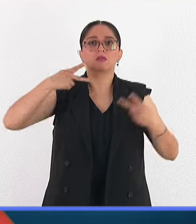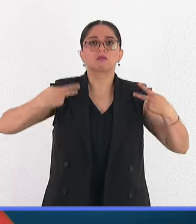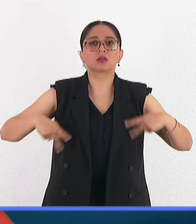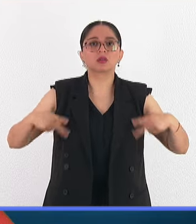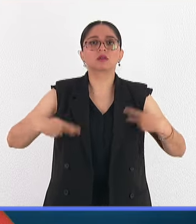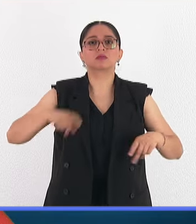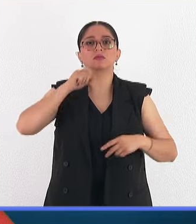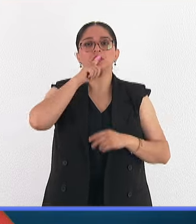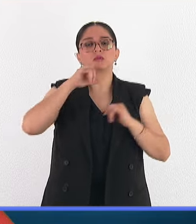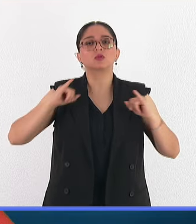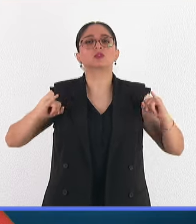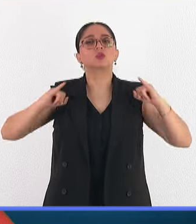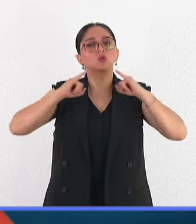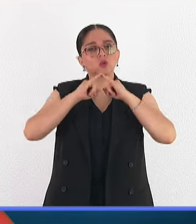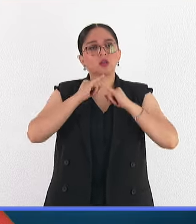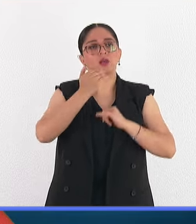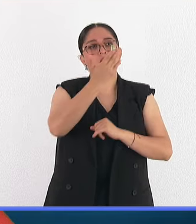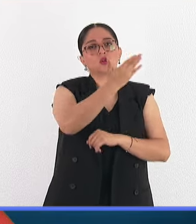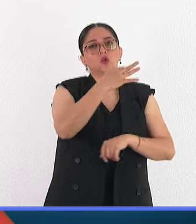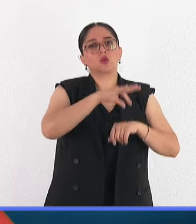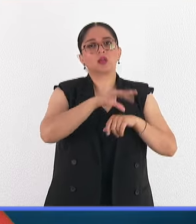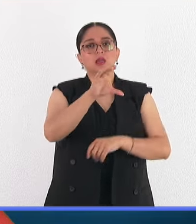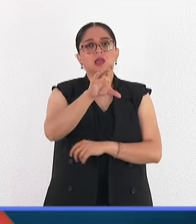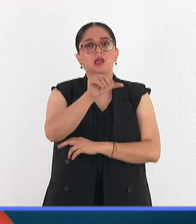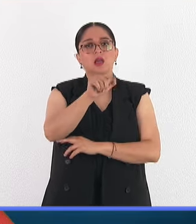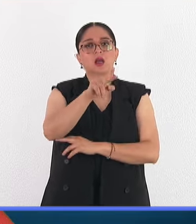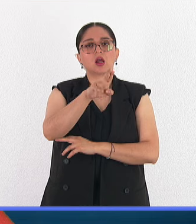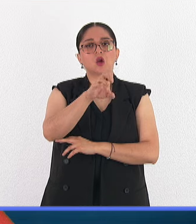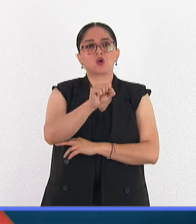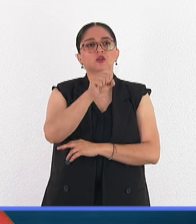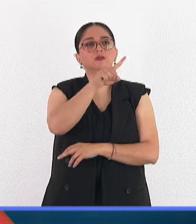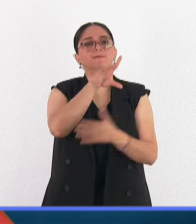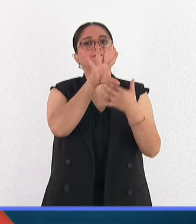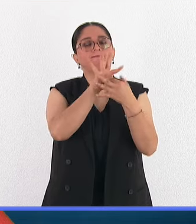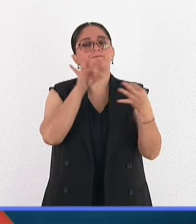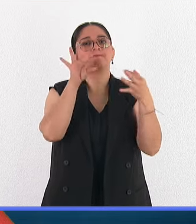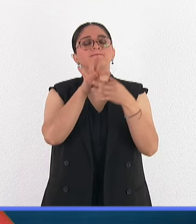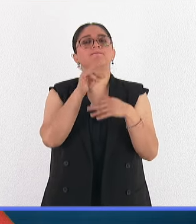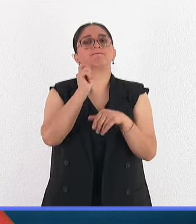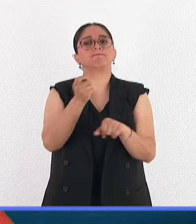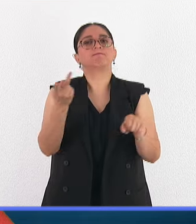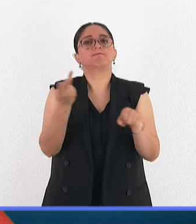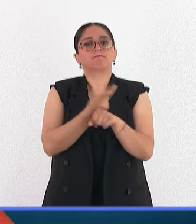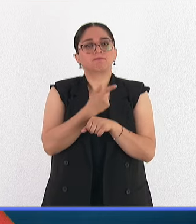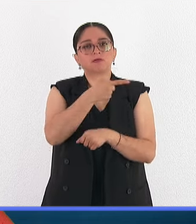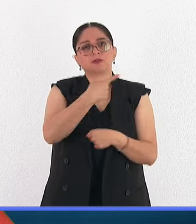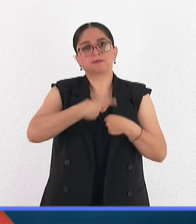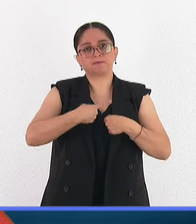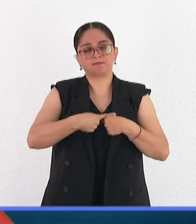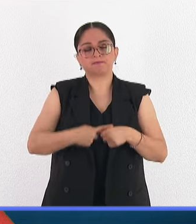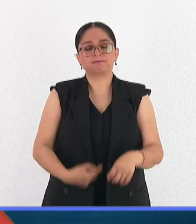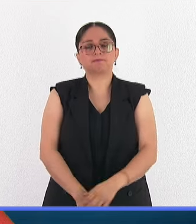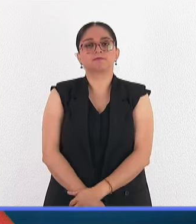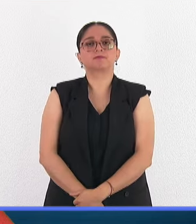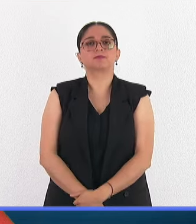y autoridades. Enseguida, el doctor Carlos Rosales nos explica algunas particularidades de este padecimiento.